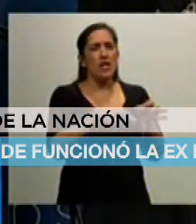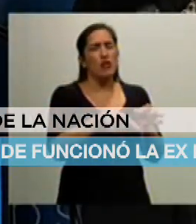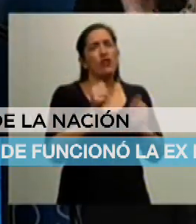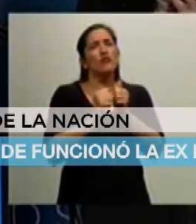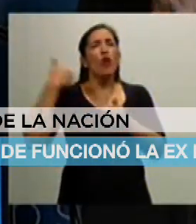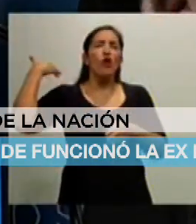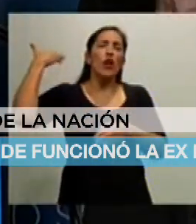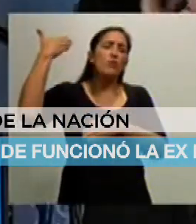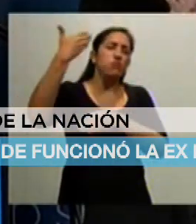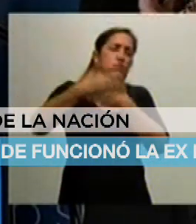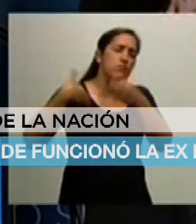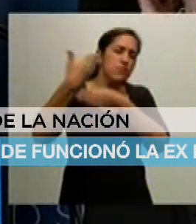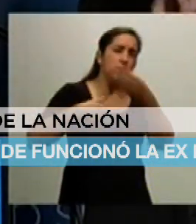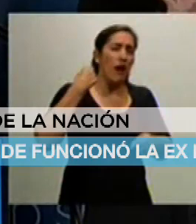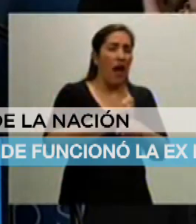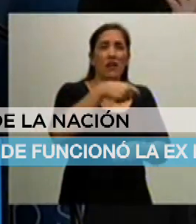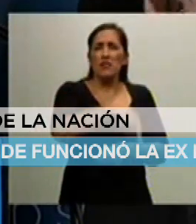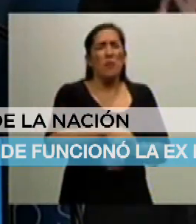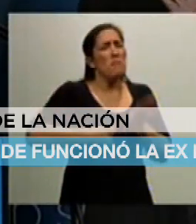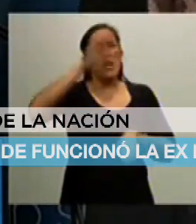importante de la República Argentina.